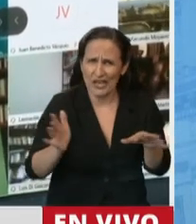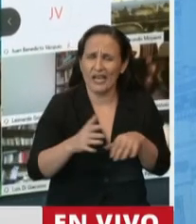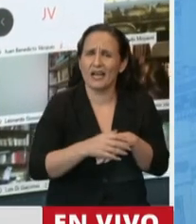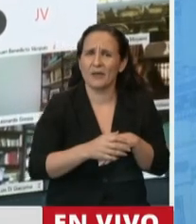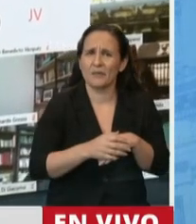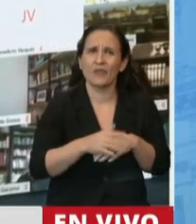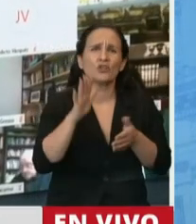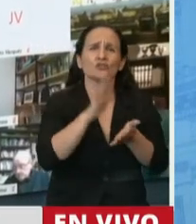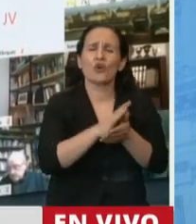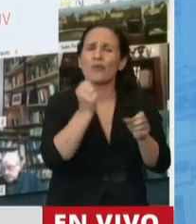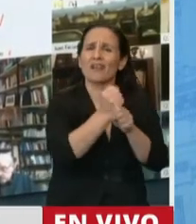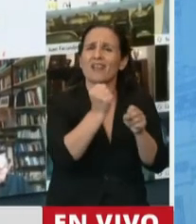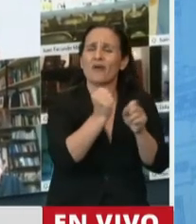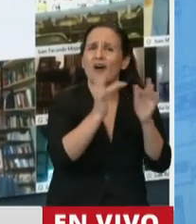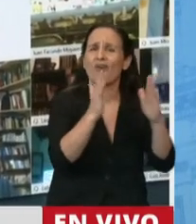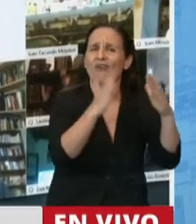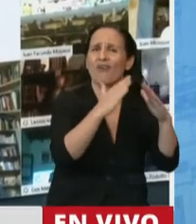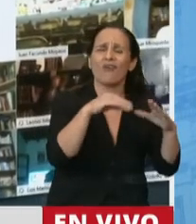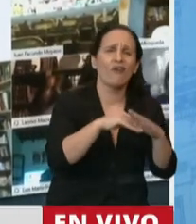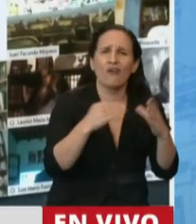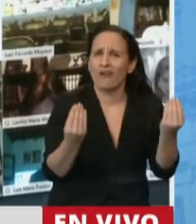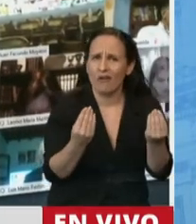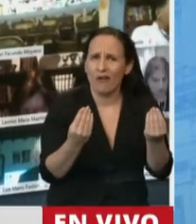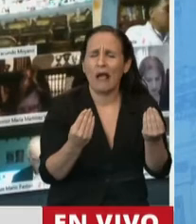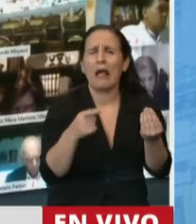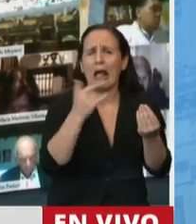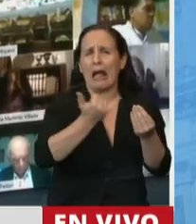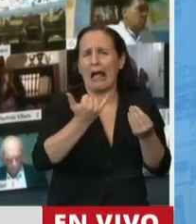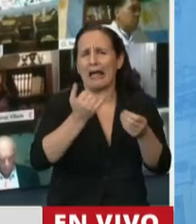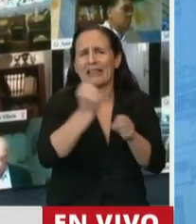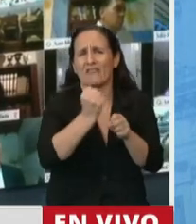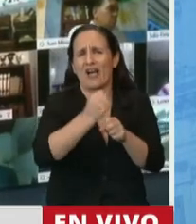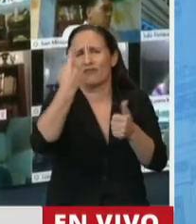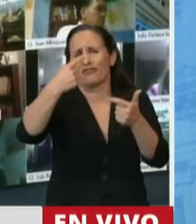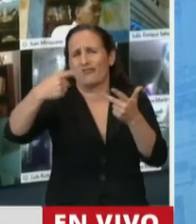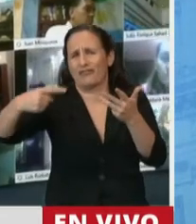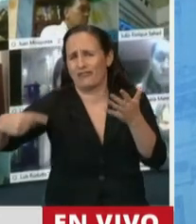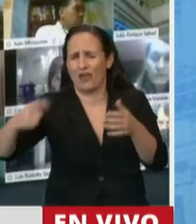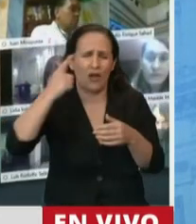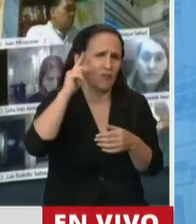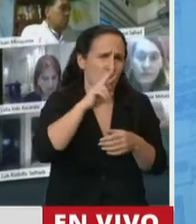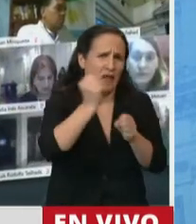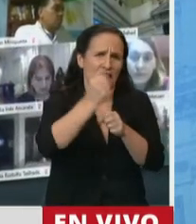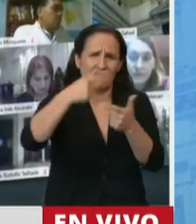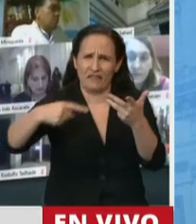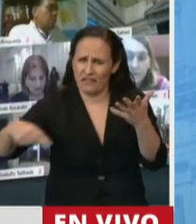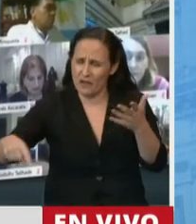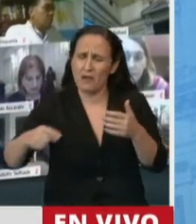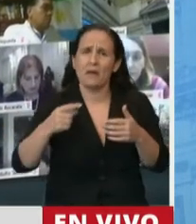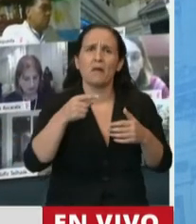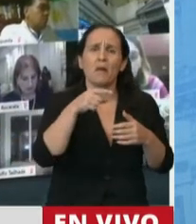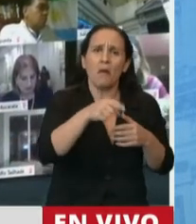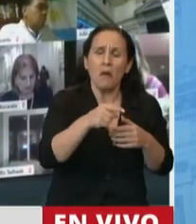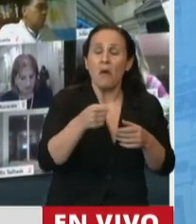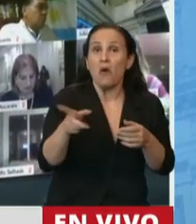teletrabajo, hoy se ha generalizado a muchos trabajadores y trabajadoras y nosotros recibimos